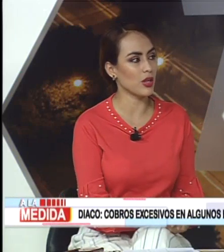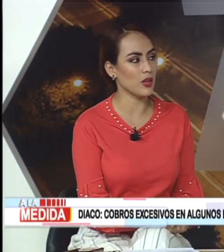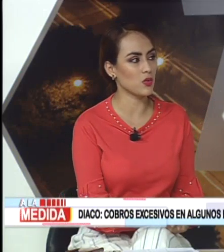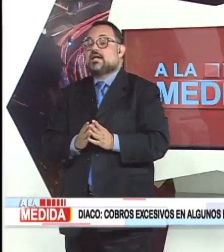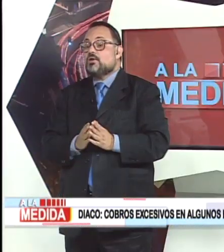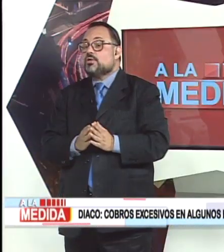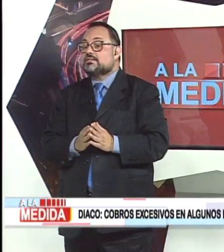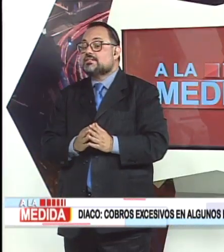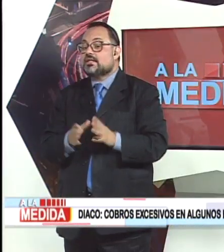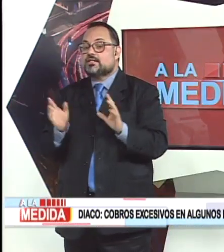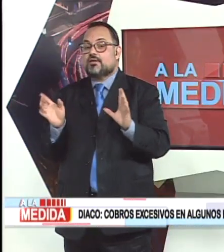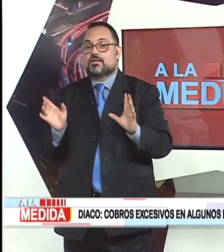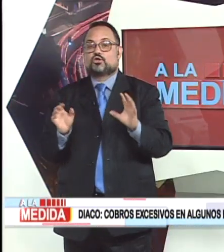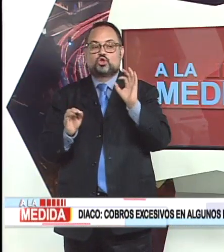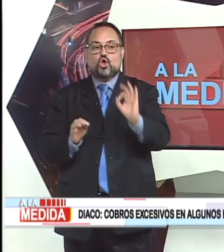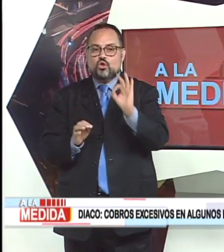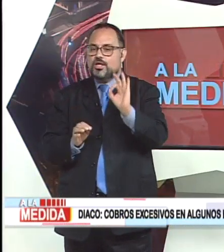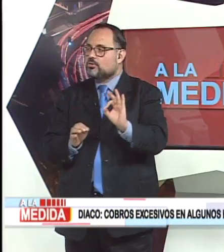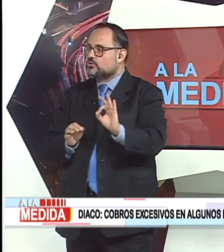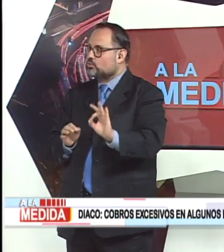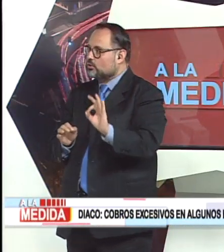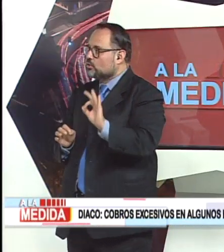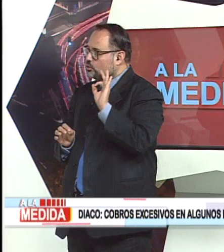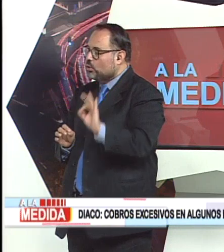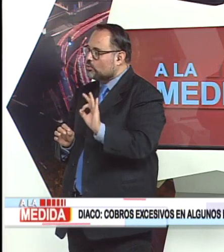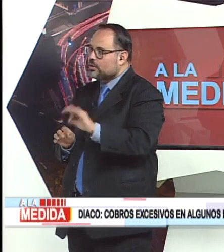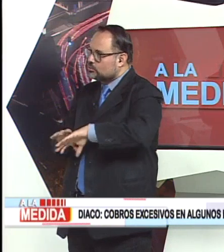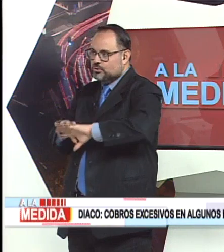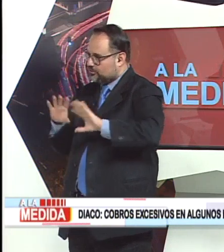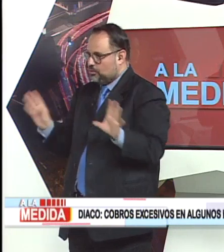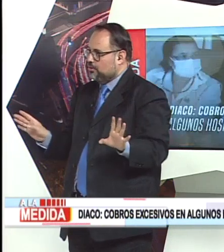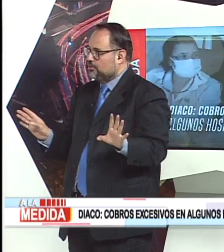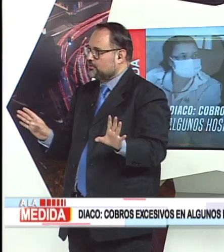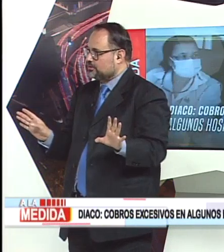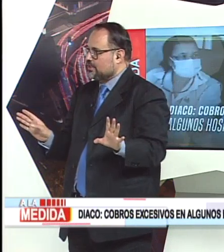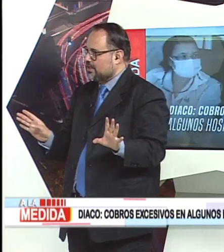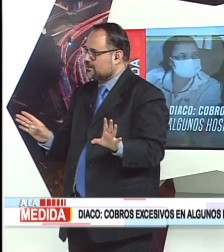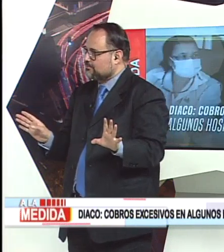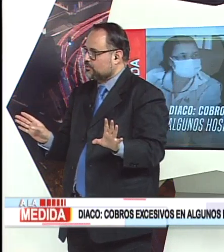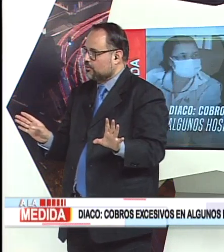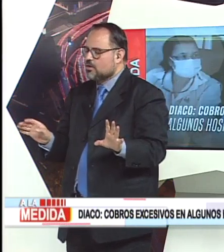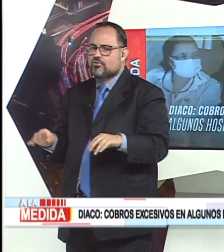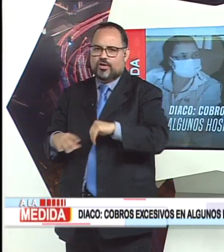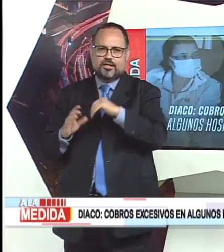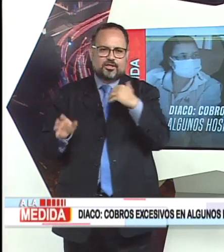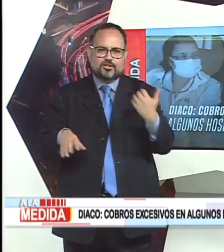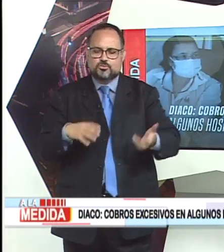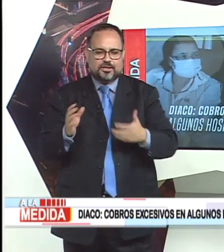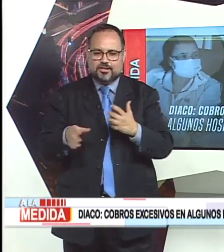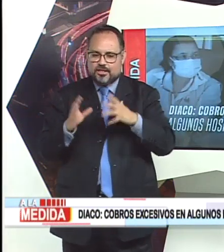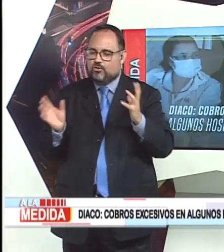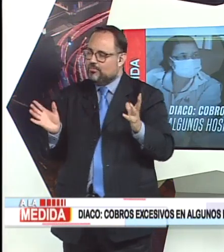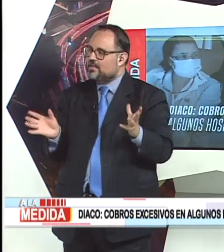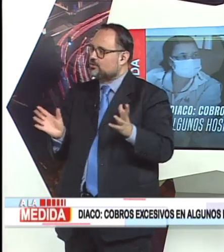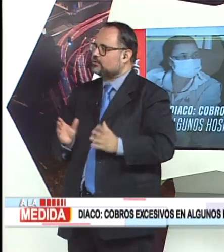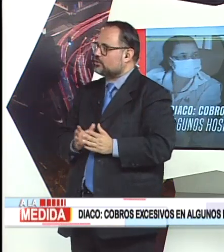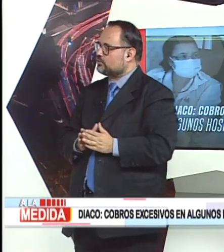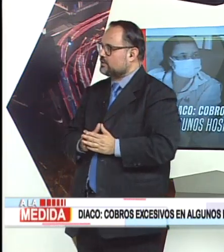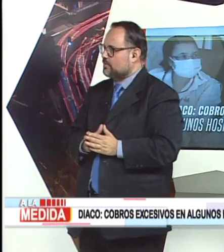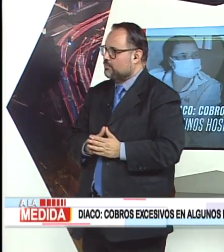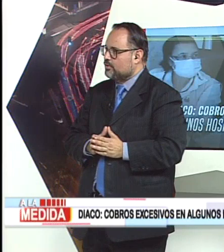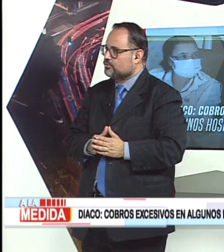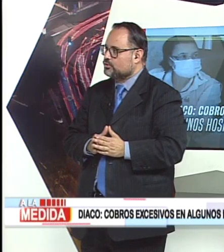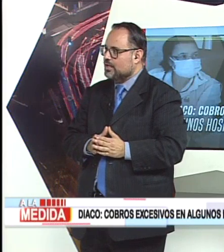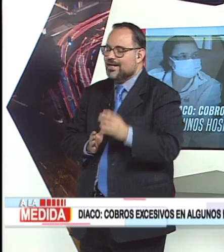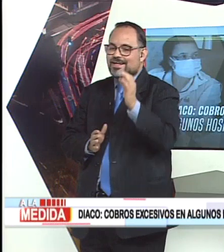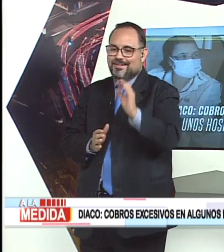interponer una denuncia claro que sí Sandy a ver todo negocio cuando digo todo negocio es todo negocio sin excepción fuera de tener su patente de comercio y otras